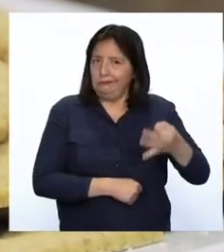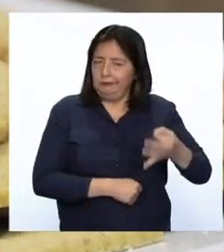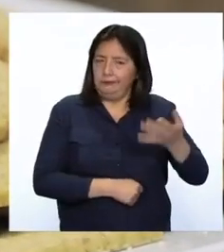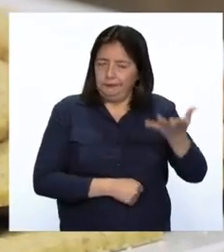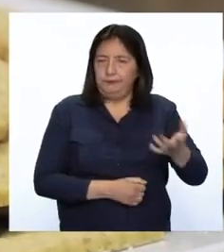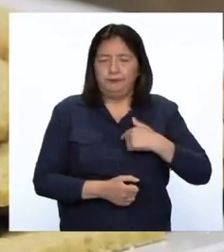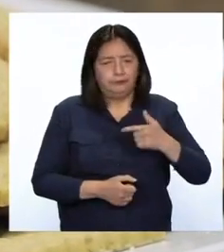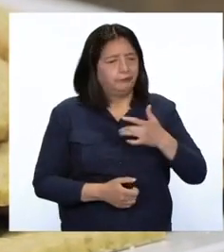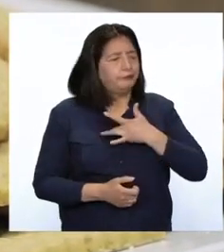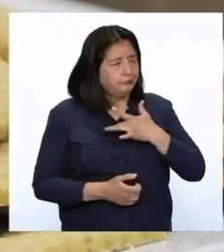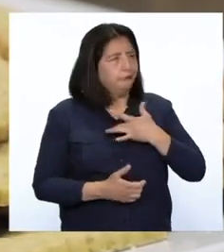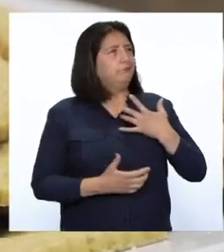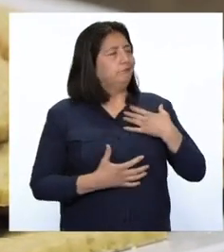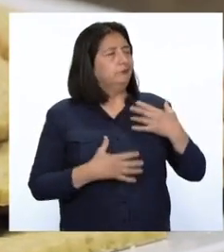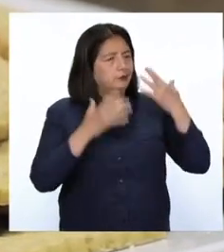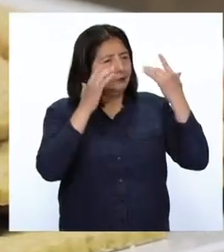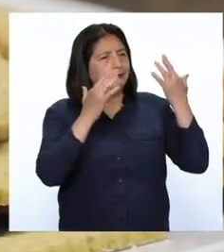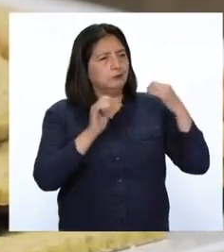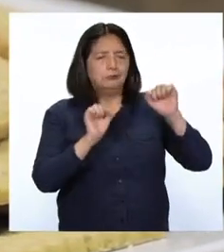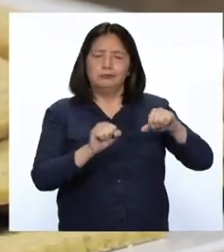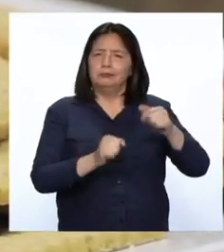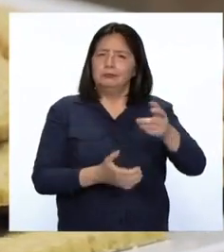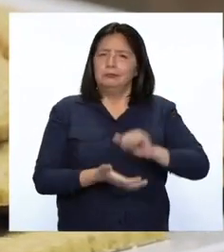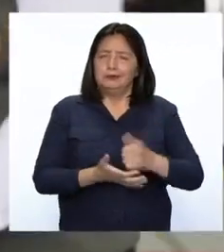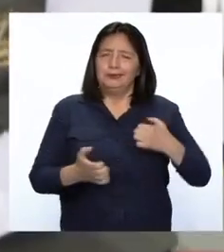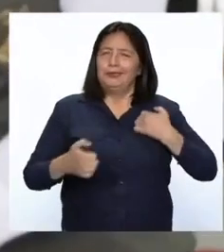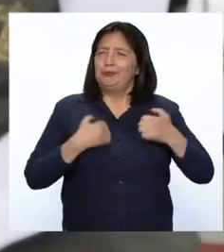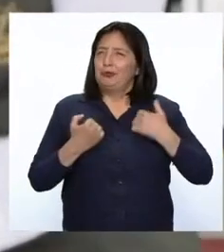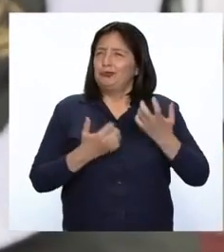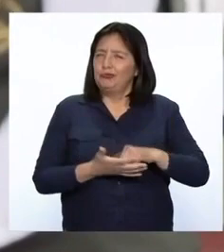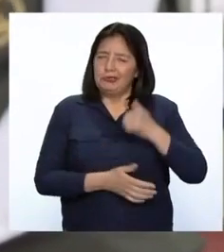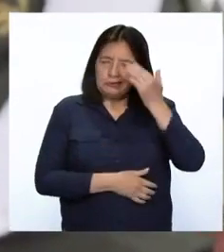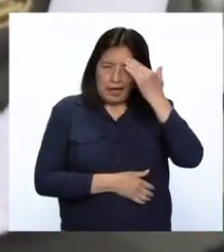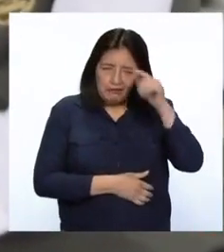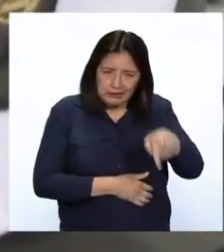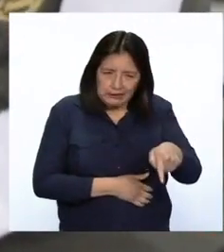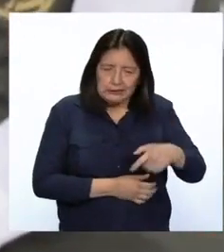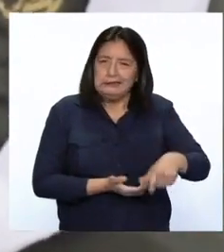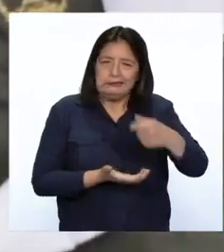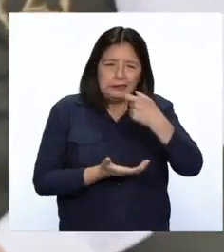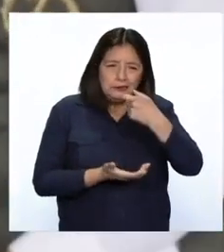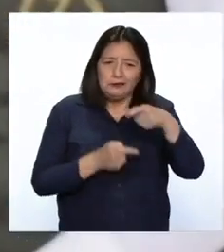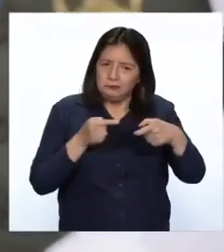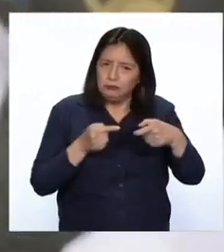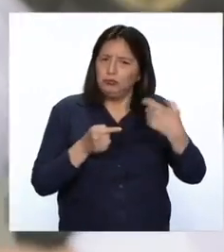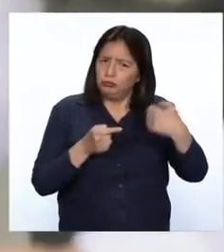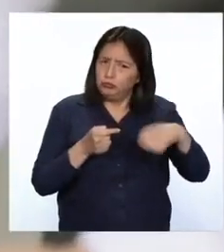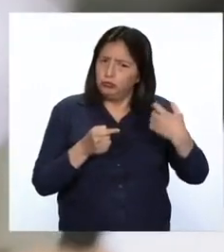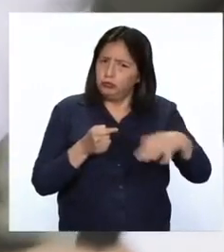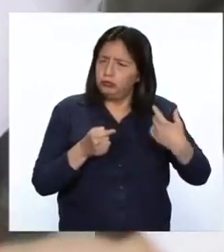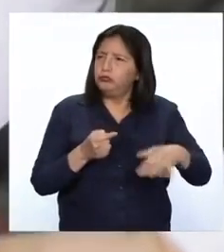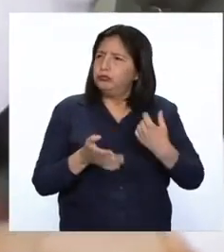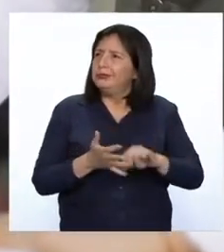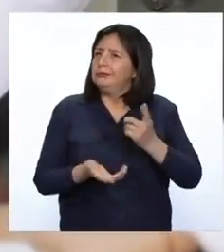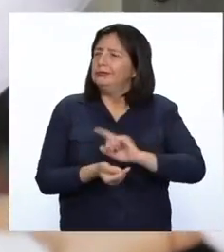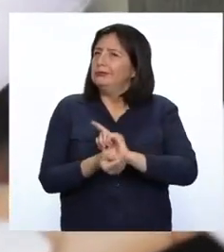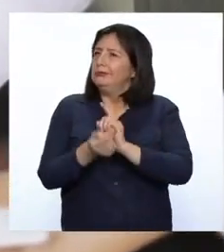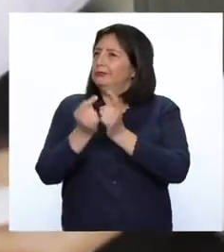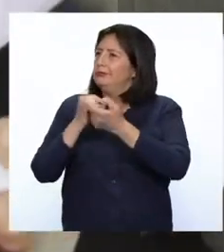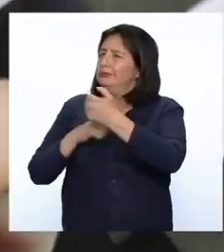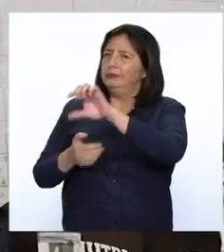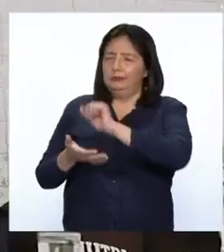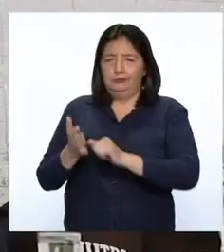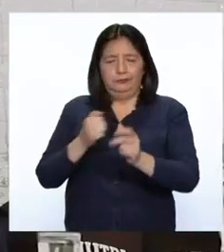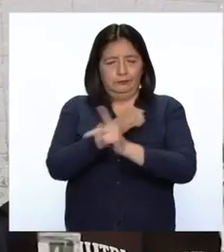me llena de esperanza, y me llena de emoción saber que este producto puede revolucionar un